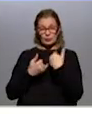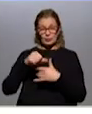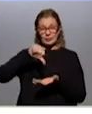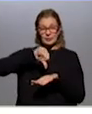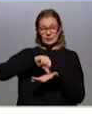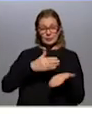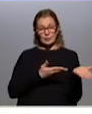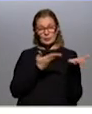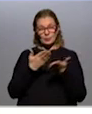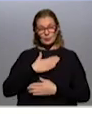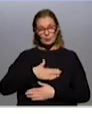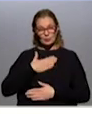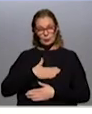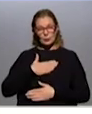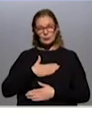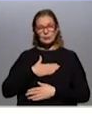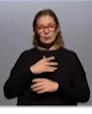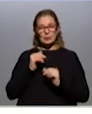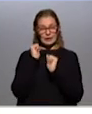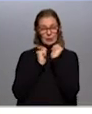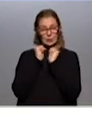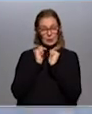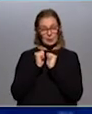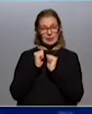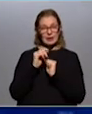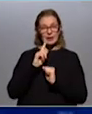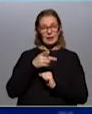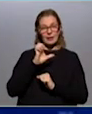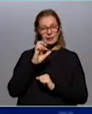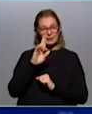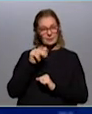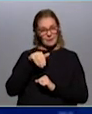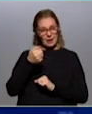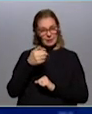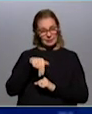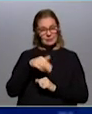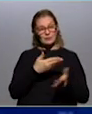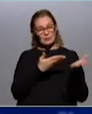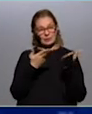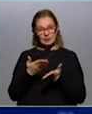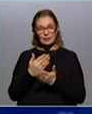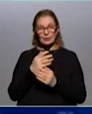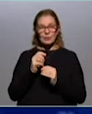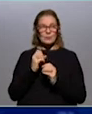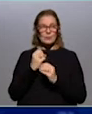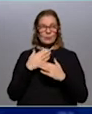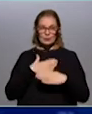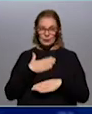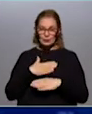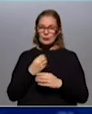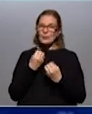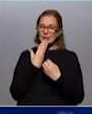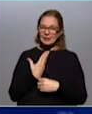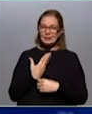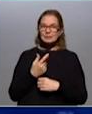Ya estamos recibiendo con mucho gusto al licenciado en Economía Germán de Agosto. Bienvenido, gracias por estos minutos. ¿Cómo estás? Muchas gracias. ¿Todo bien?